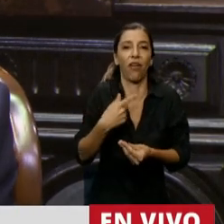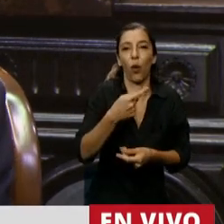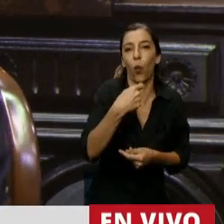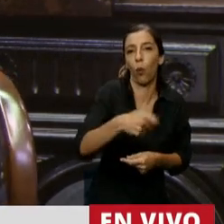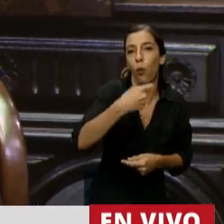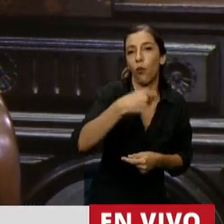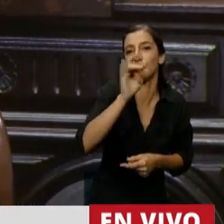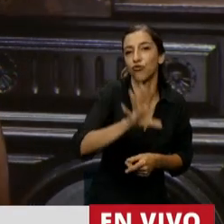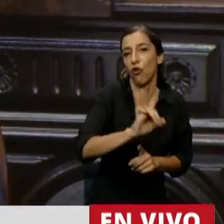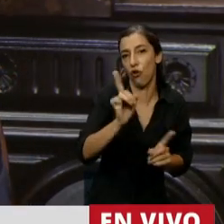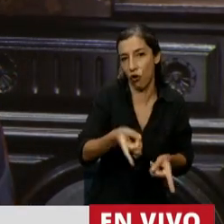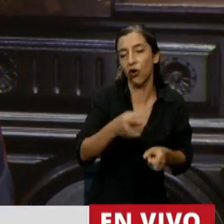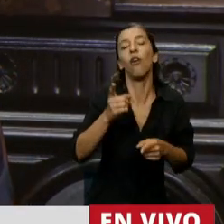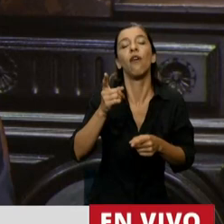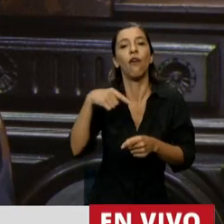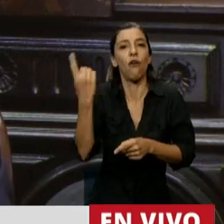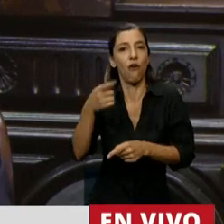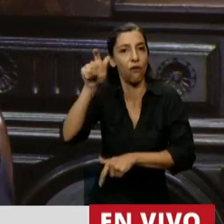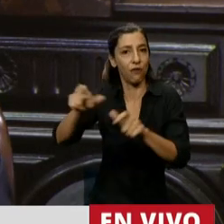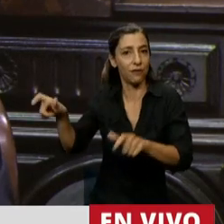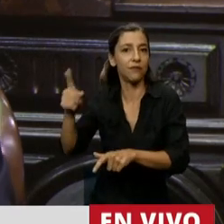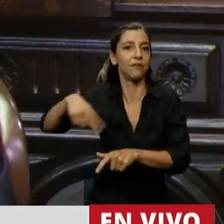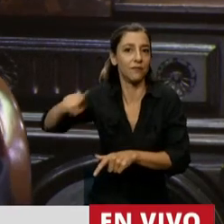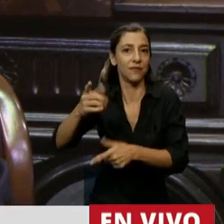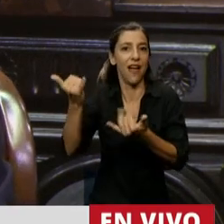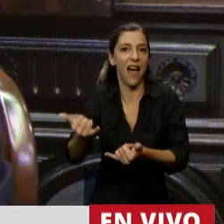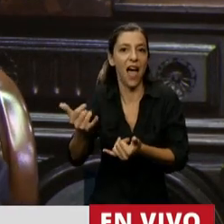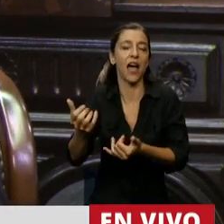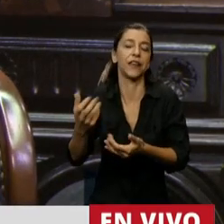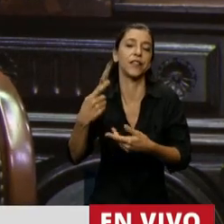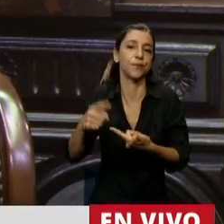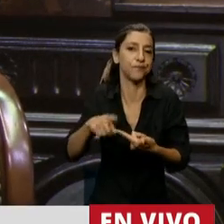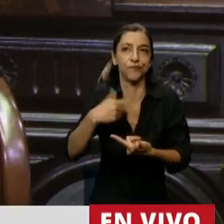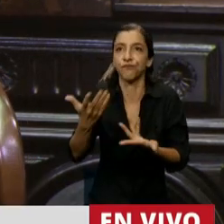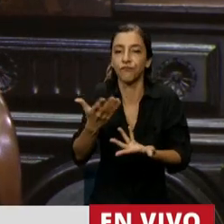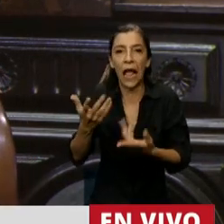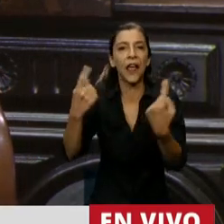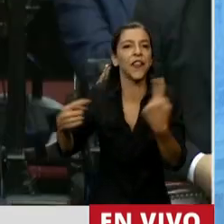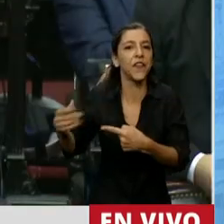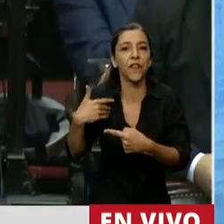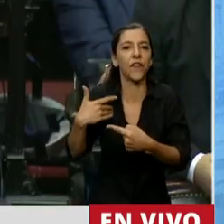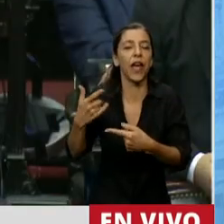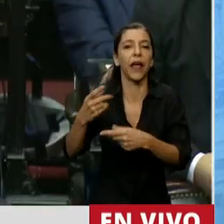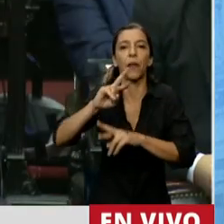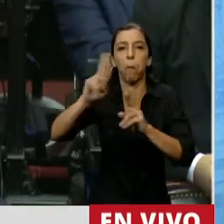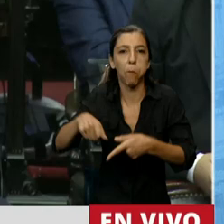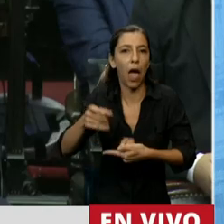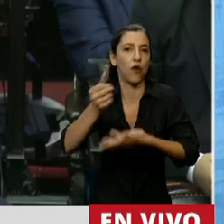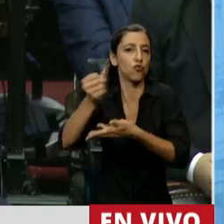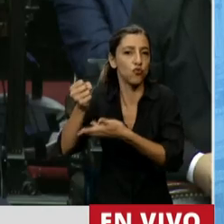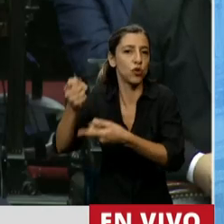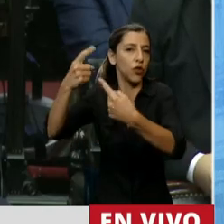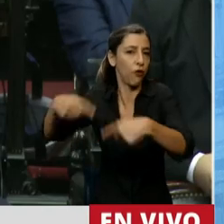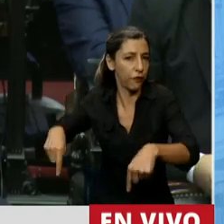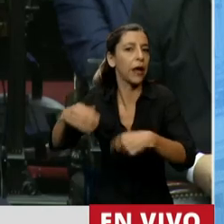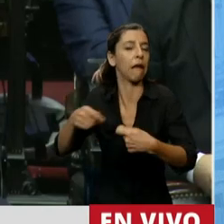a los beneficiarios de las políticas sociales, sea los distintos planes que están a